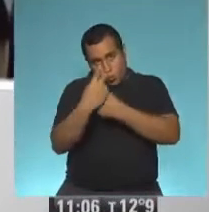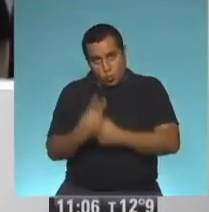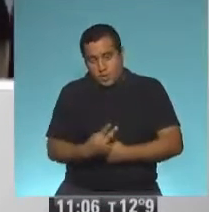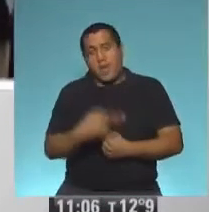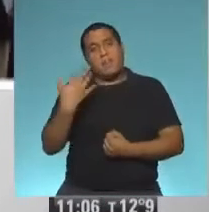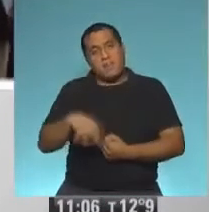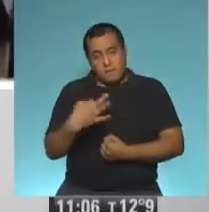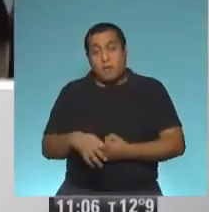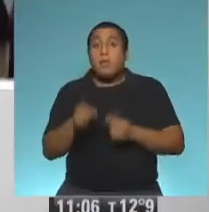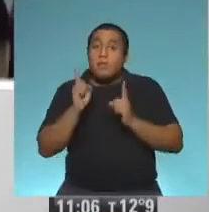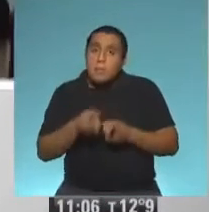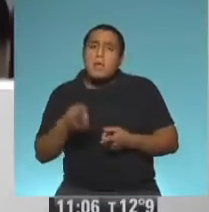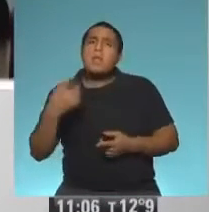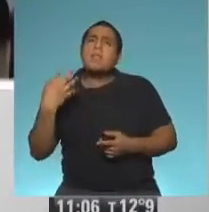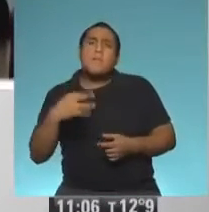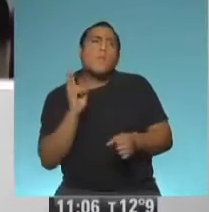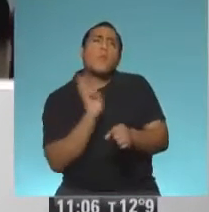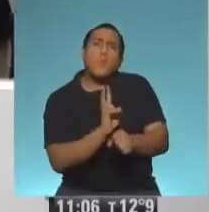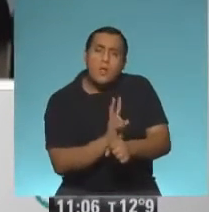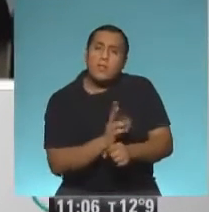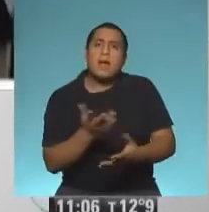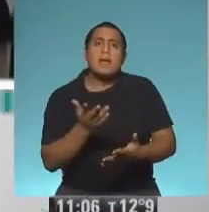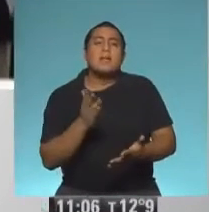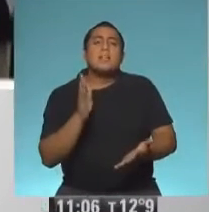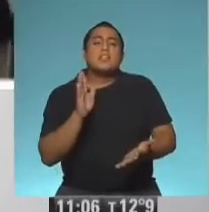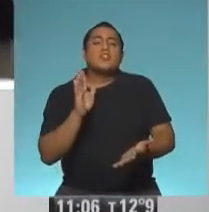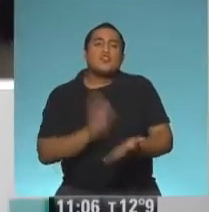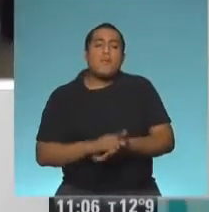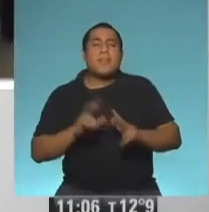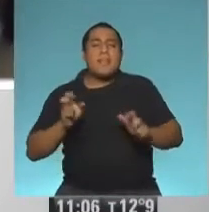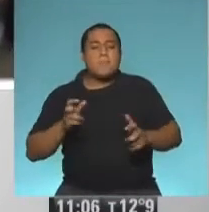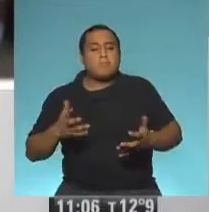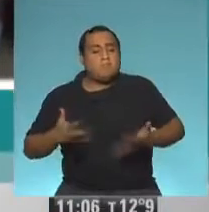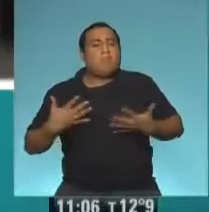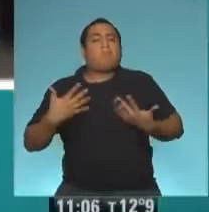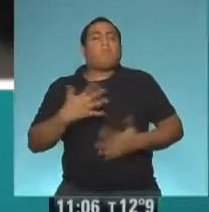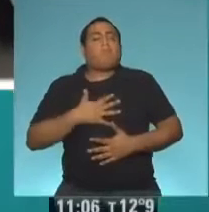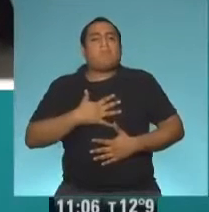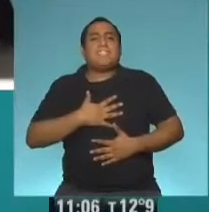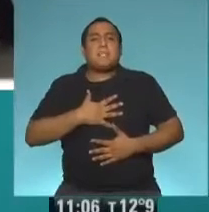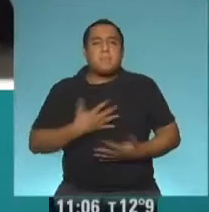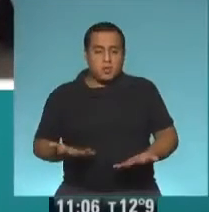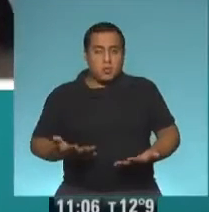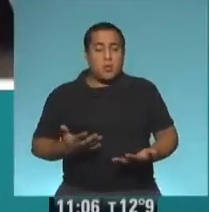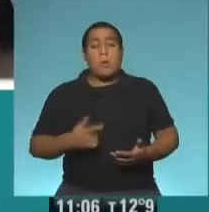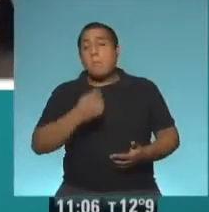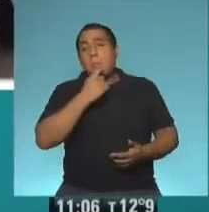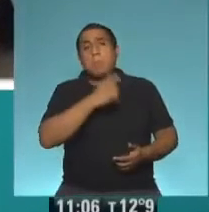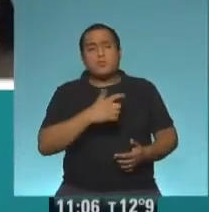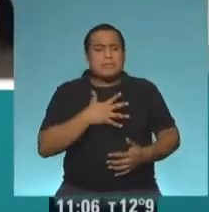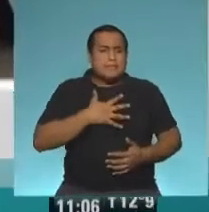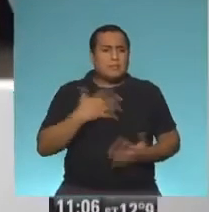tenemos que cuidarles muchísimo el tema anímico, digamos, las personas que sienten que están